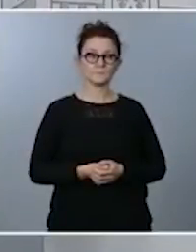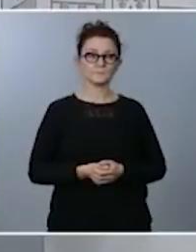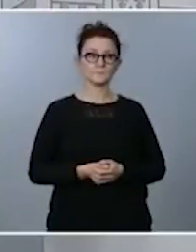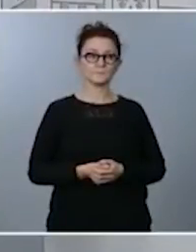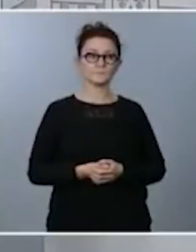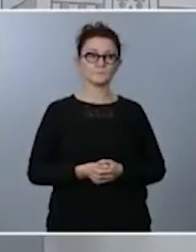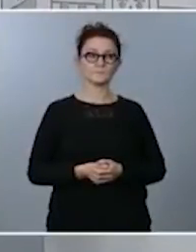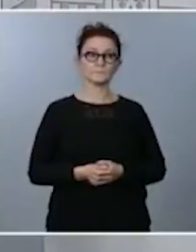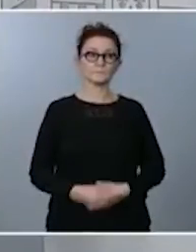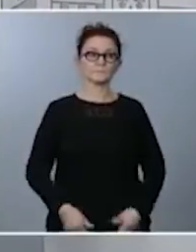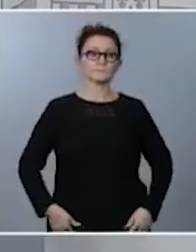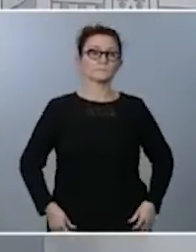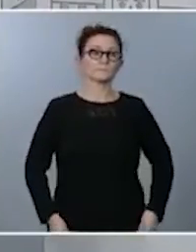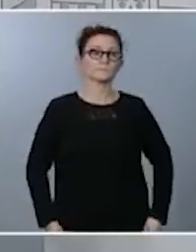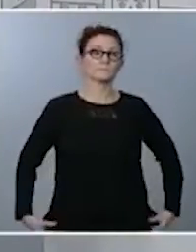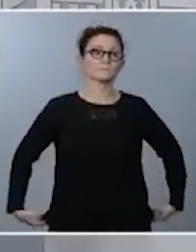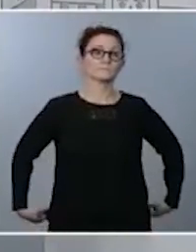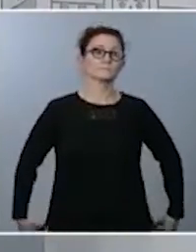¿Hola?